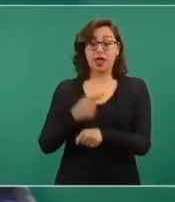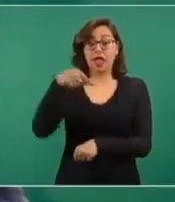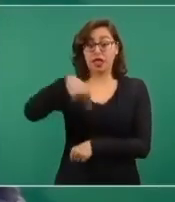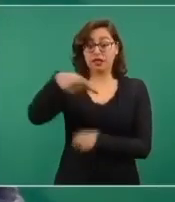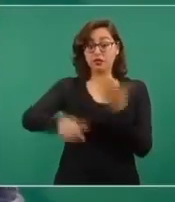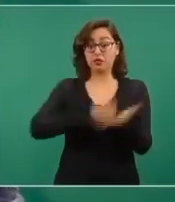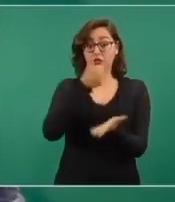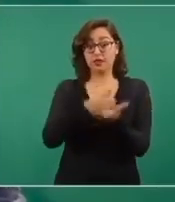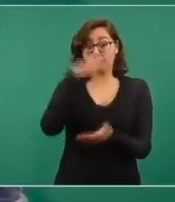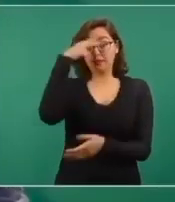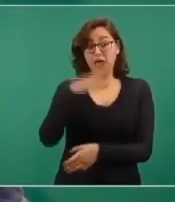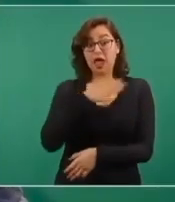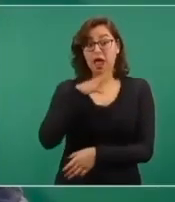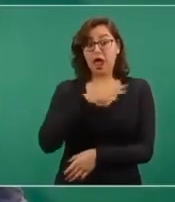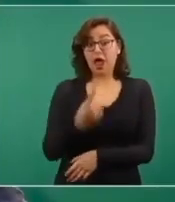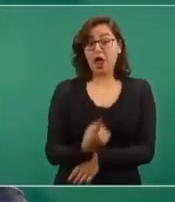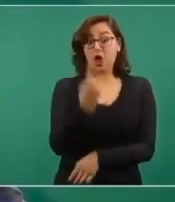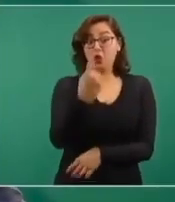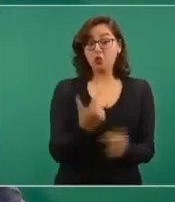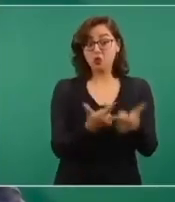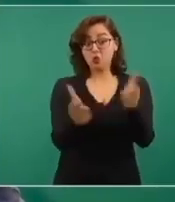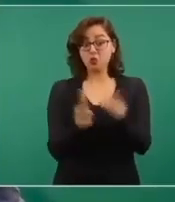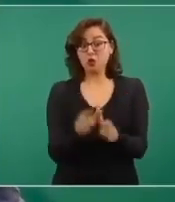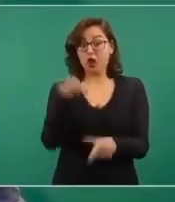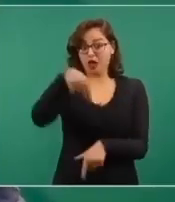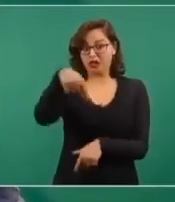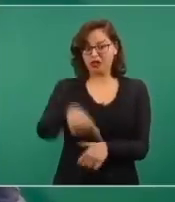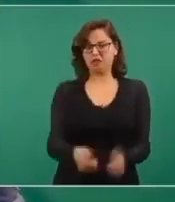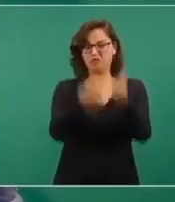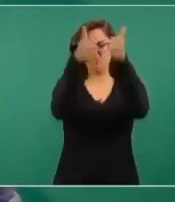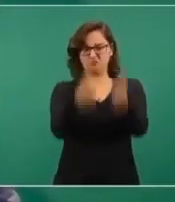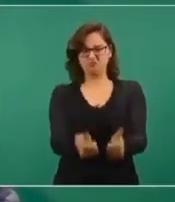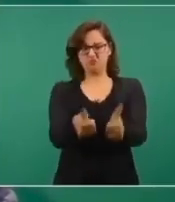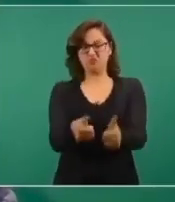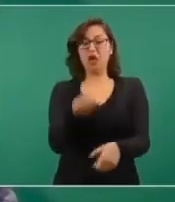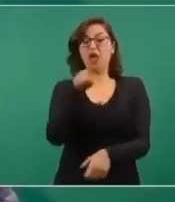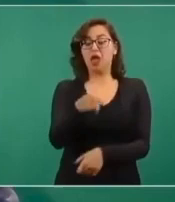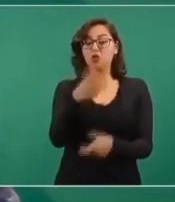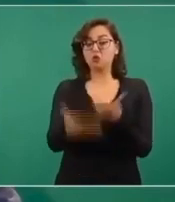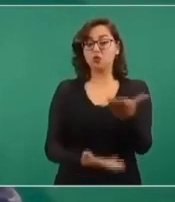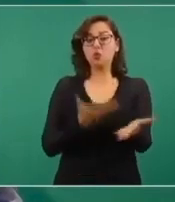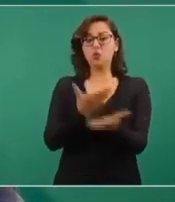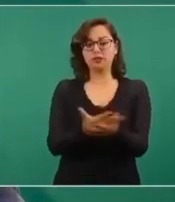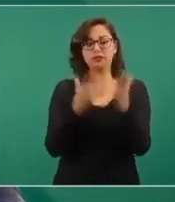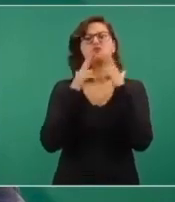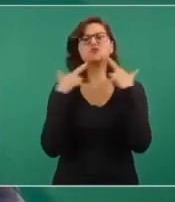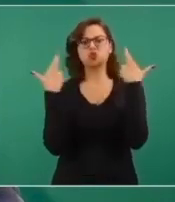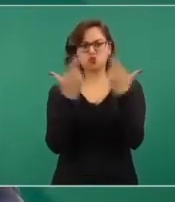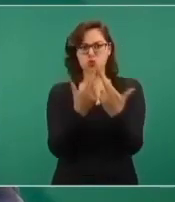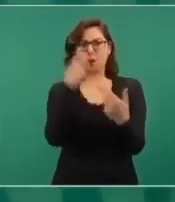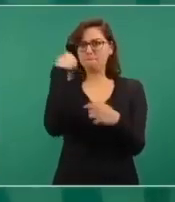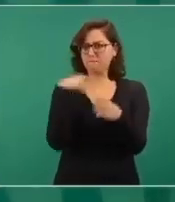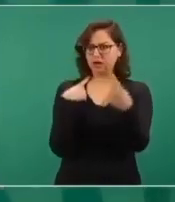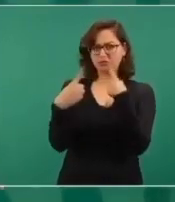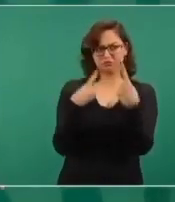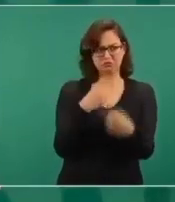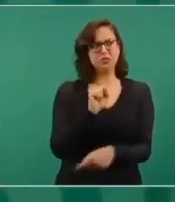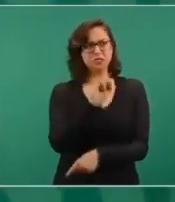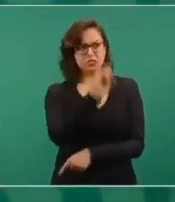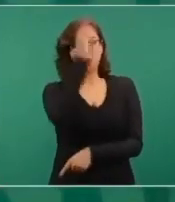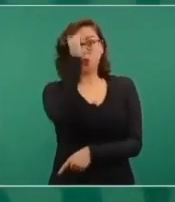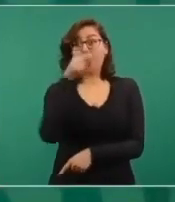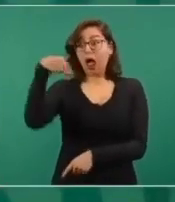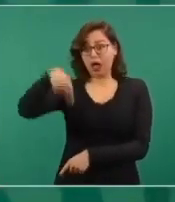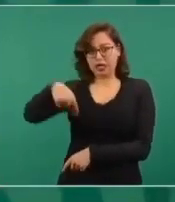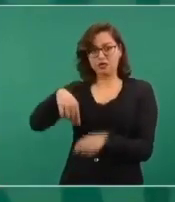México, ellos decidieron no presentarse. A la reunión que ellos mismos propusieron y que llevamos a cabo aquí en Palacio Nacional.